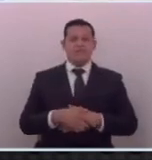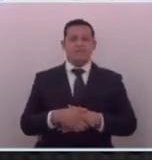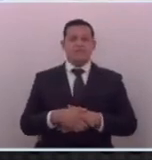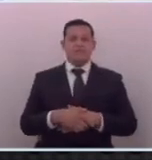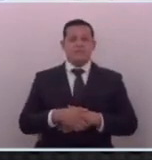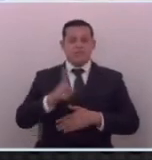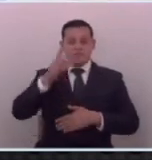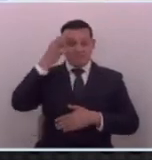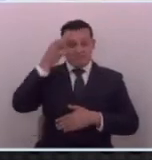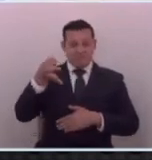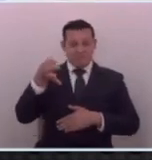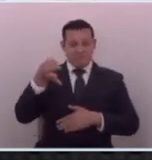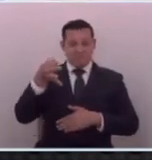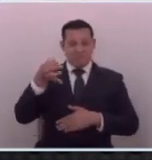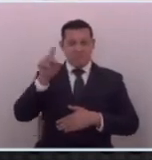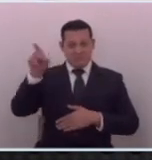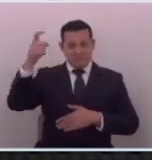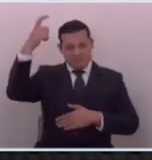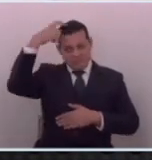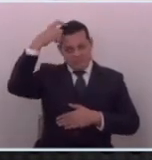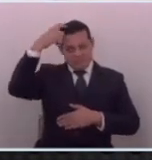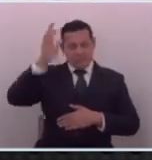no crean que se salvan hipócritas